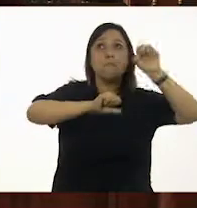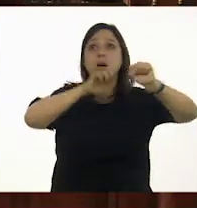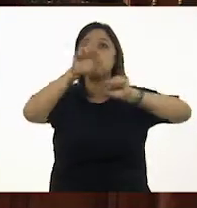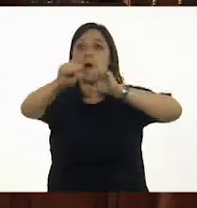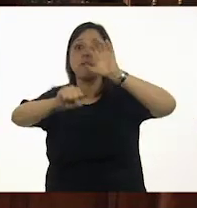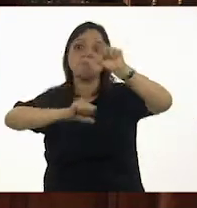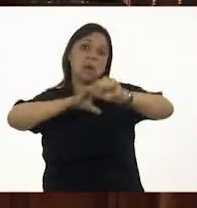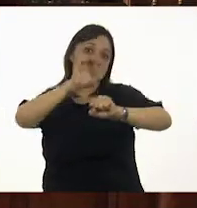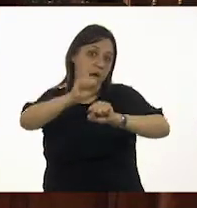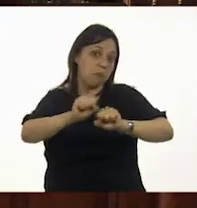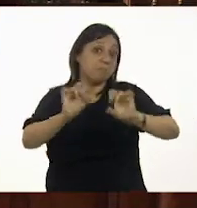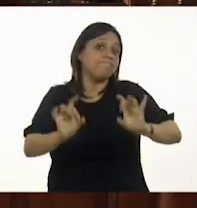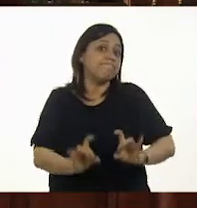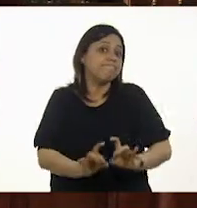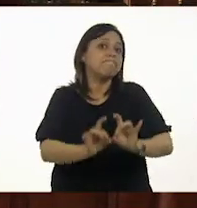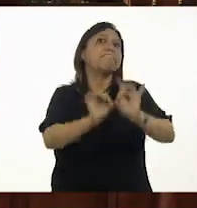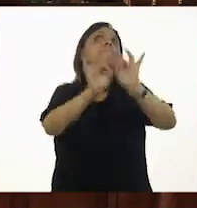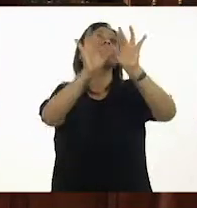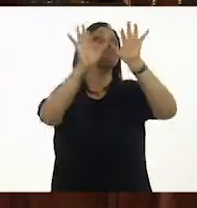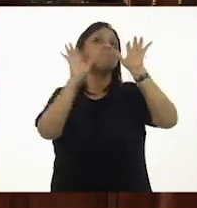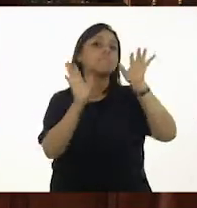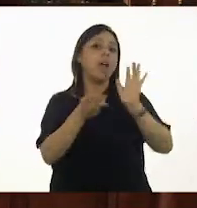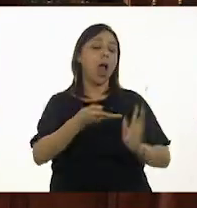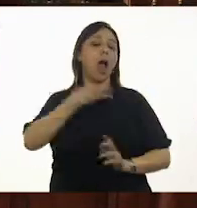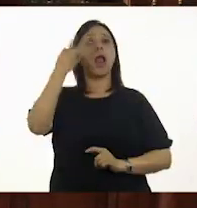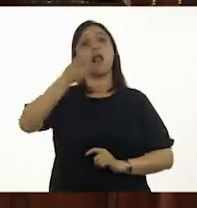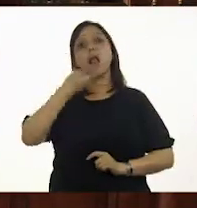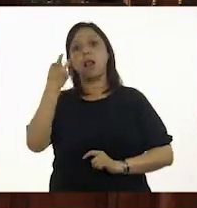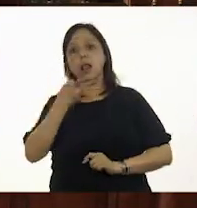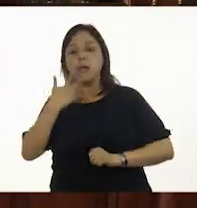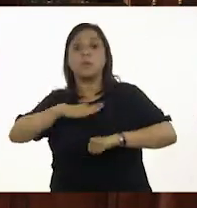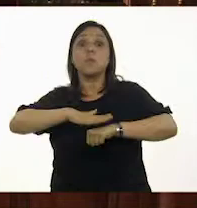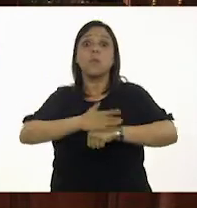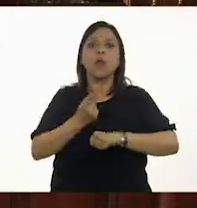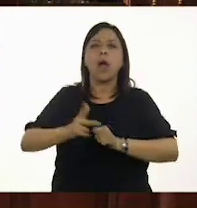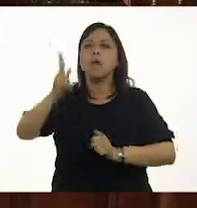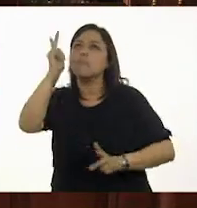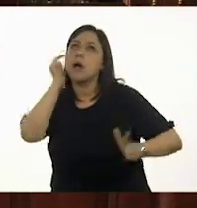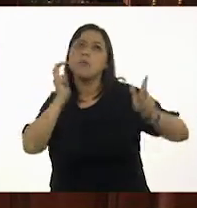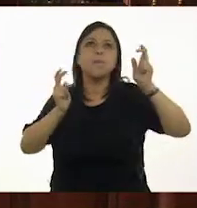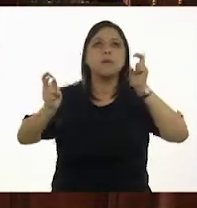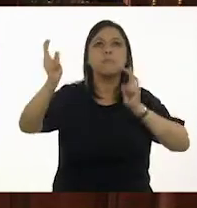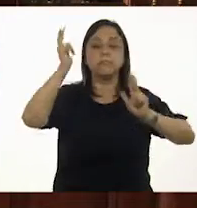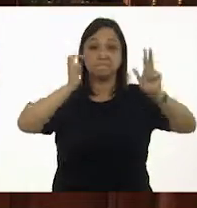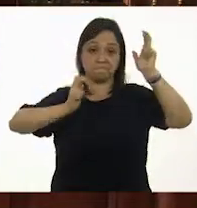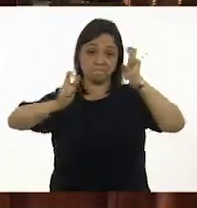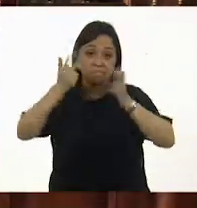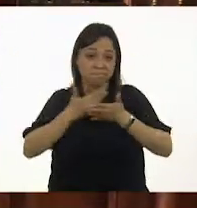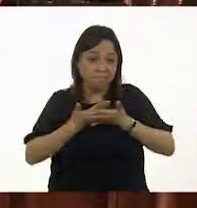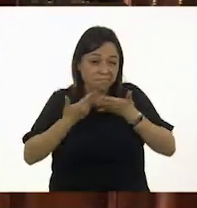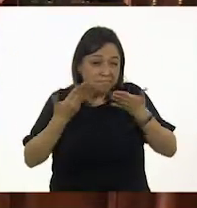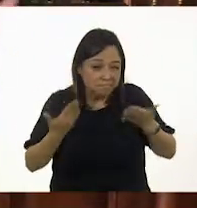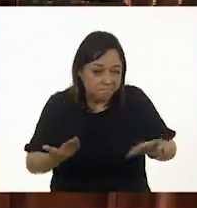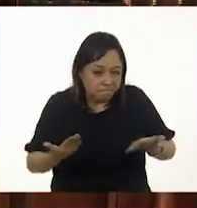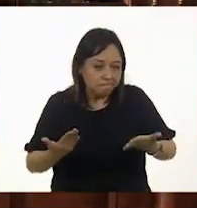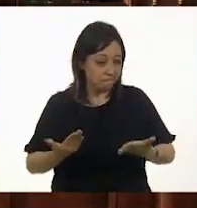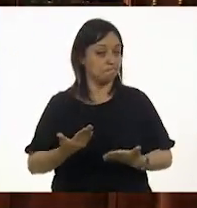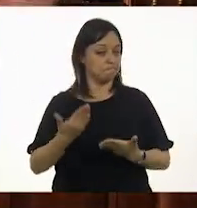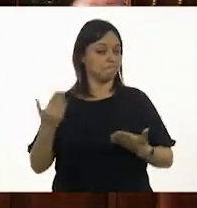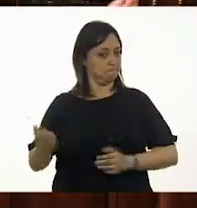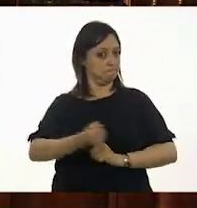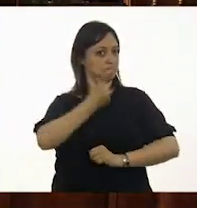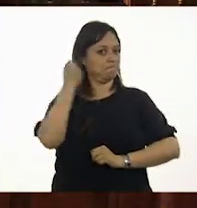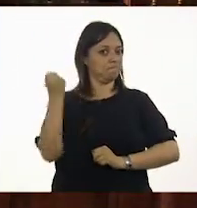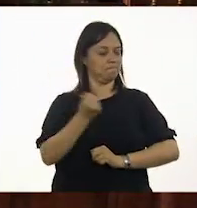hasta que de repente hablaba uno porque oía todas las cosas que la gente decía. Ahora no, afortunadamente. Yo me